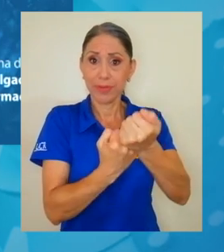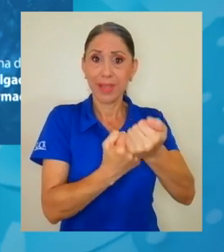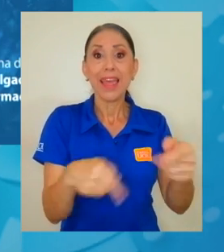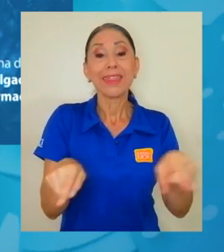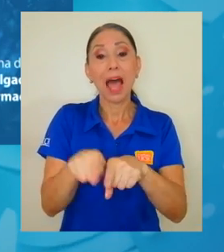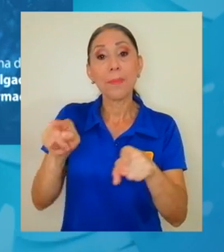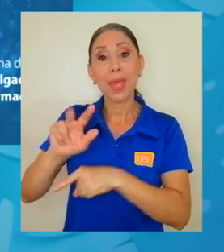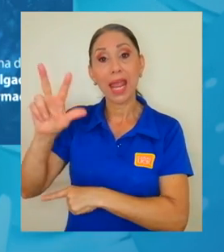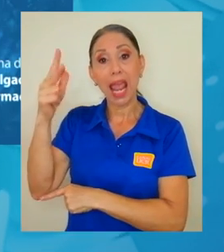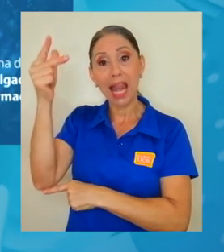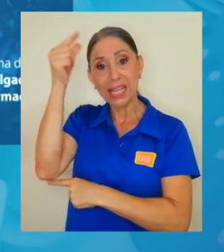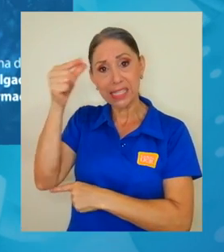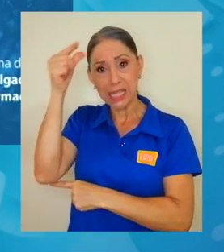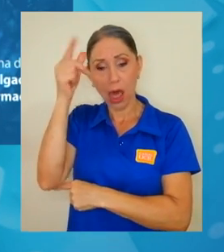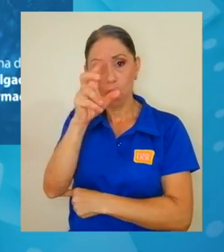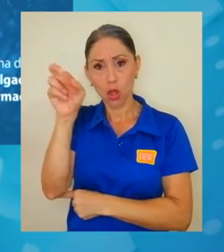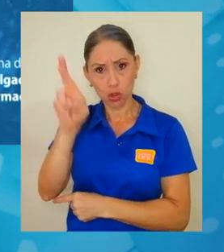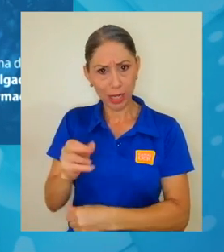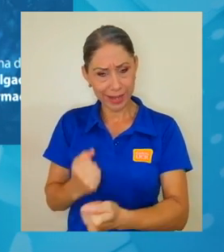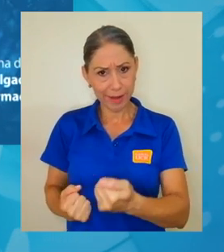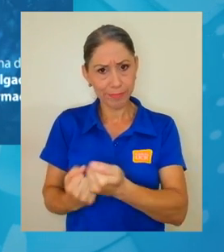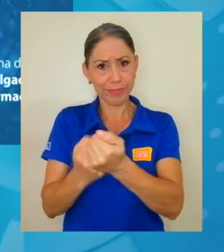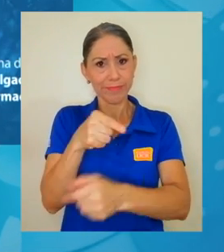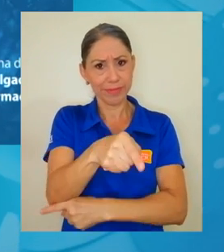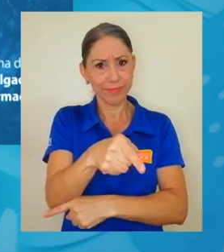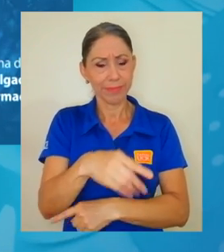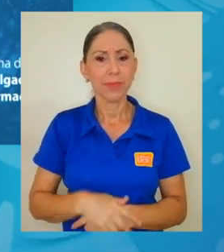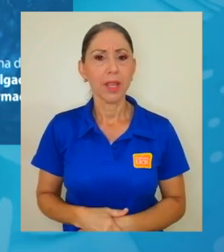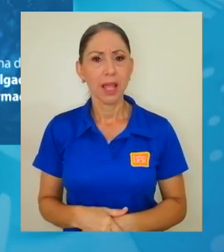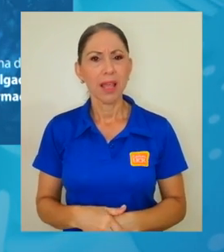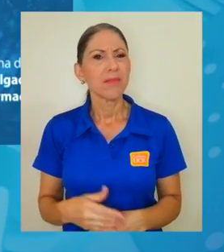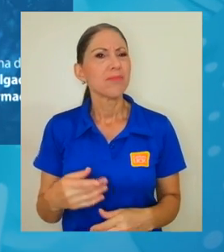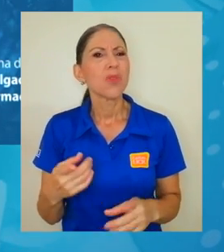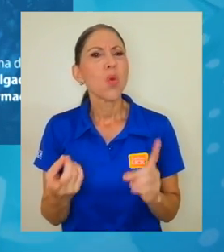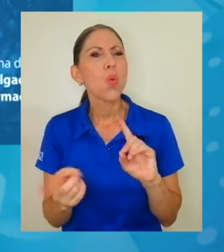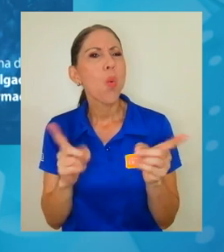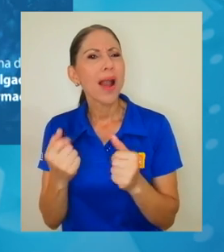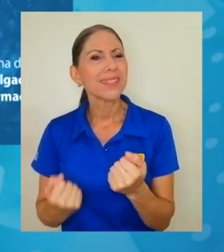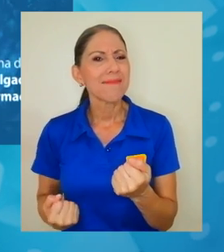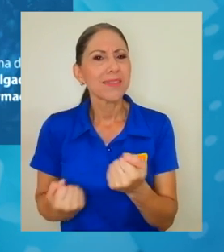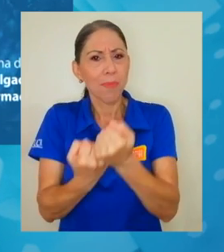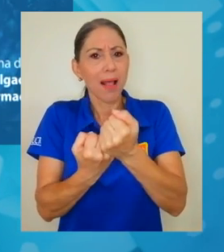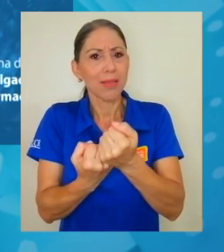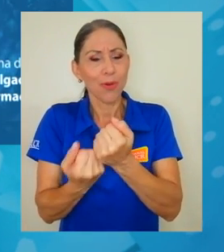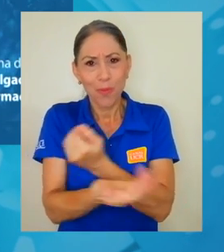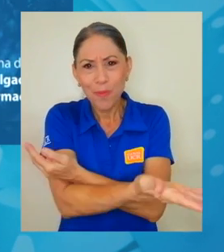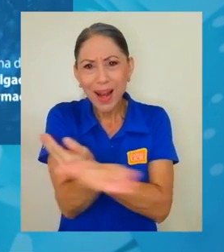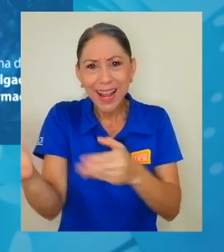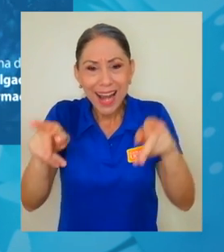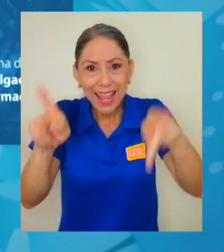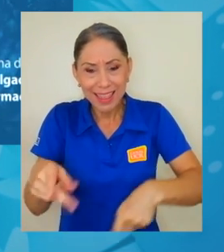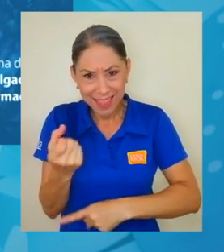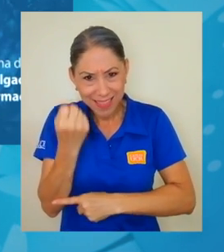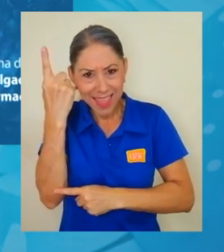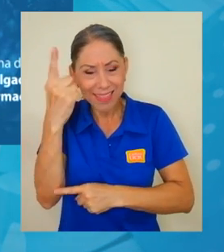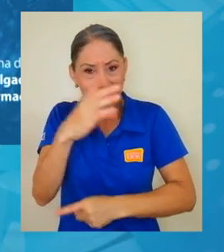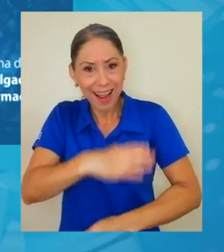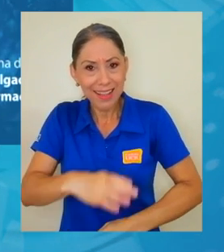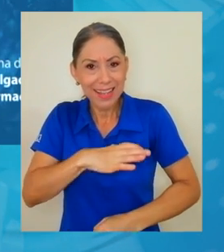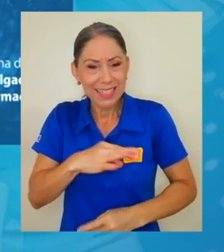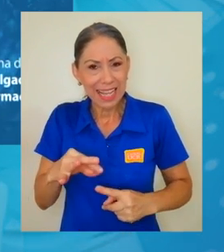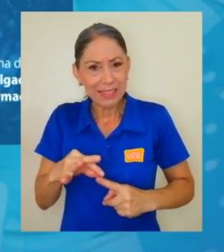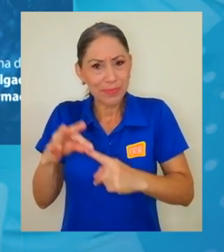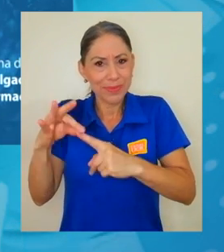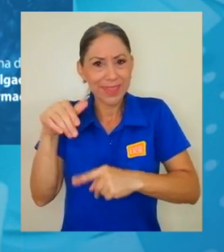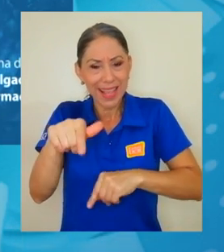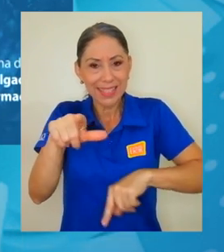de Costa Rica. ¿Cómo es que, qué respaldo es el que tiene? Para que la gente entienda un poco las características particulares de este